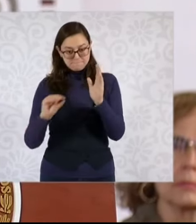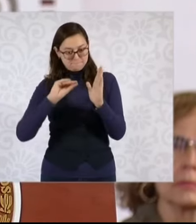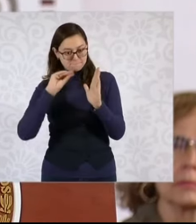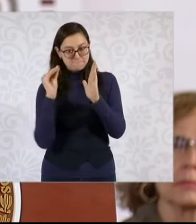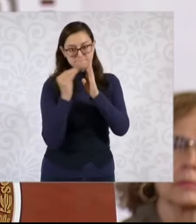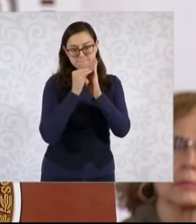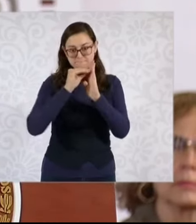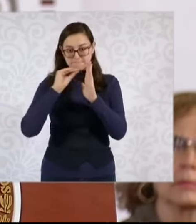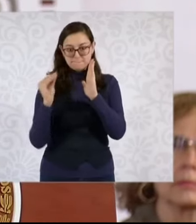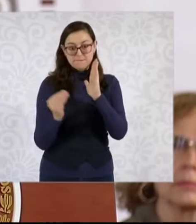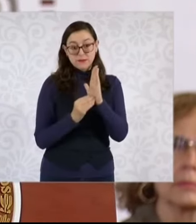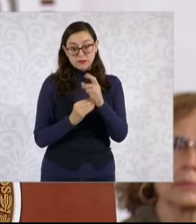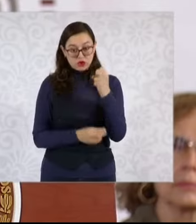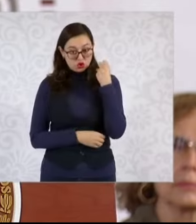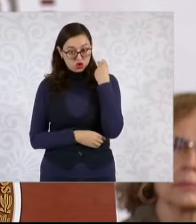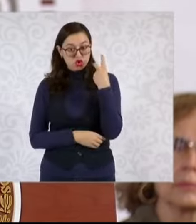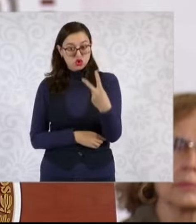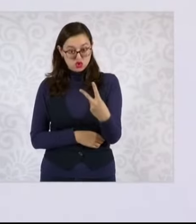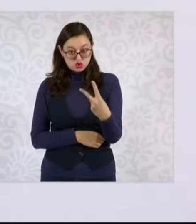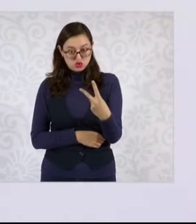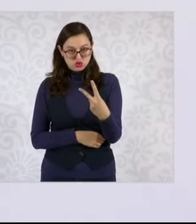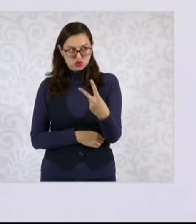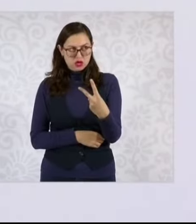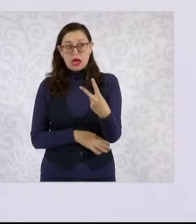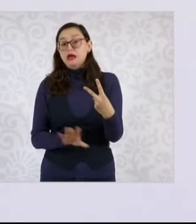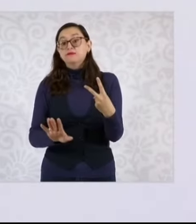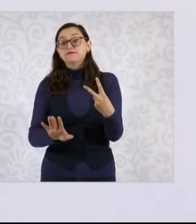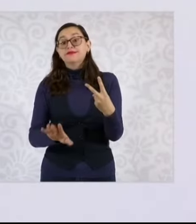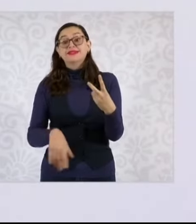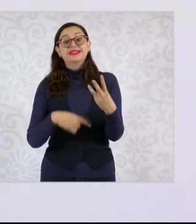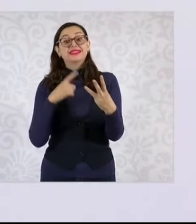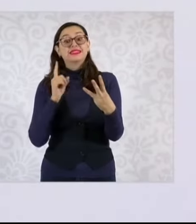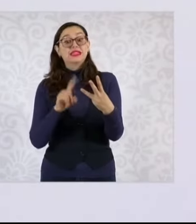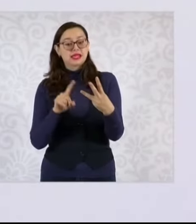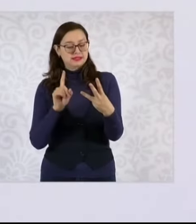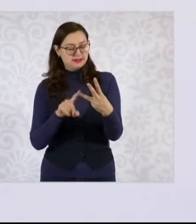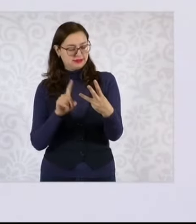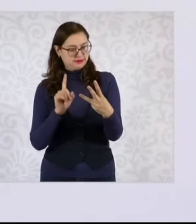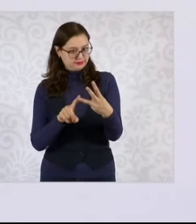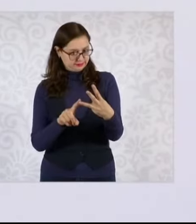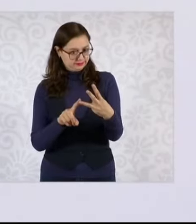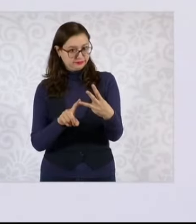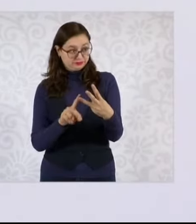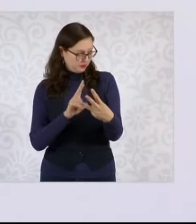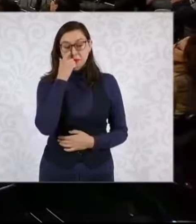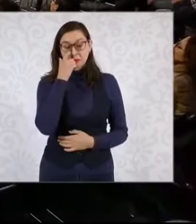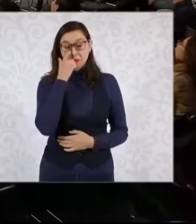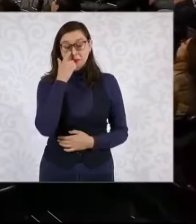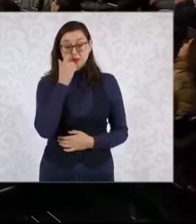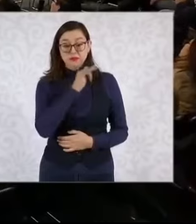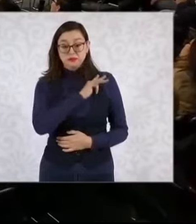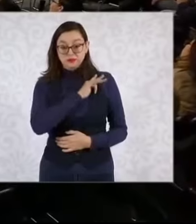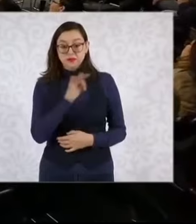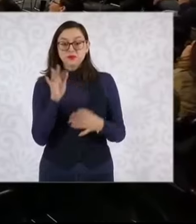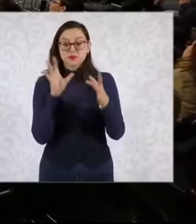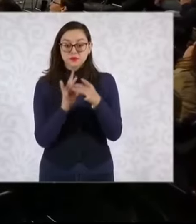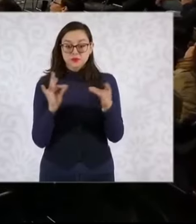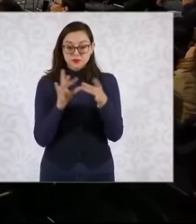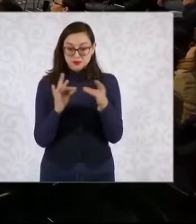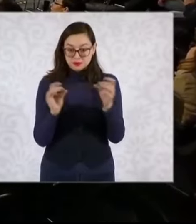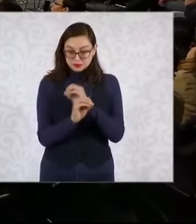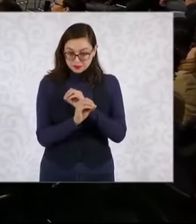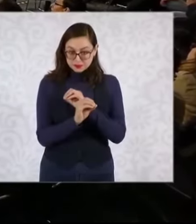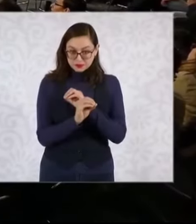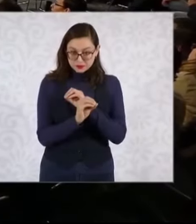en pro de la protección de las mujeres. Además, dio a conocer la creación de una cartilla de los derechos de la mujer. Durante la conferencia de prensa matutina de